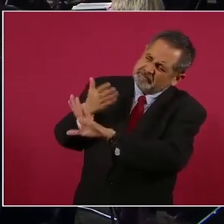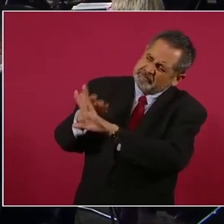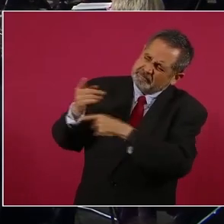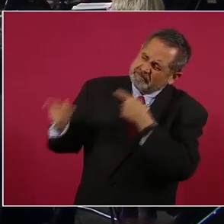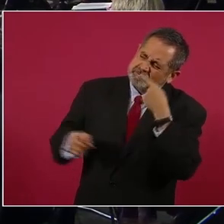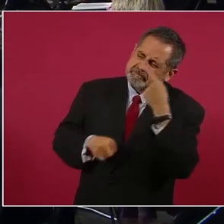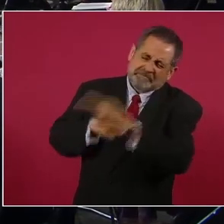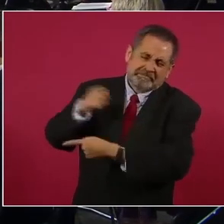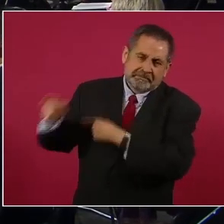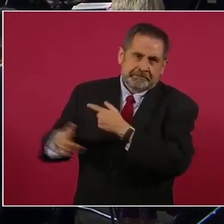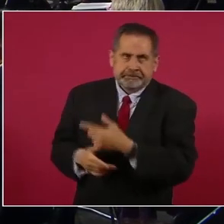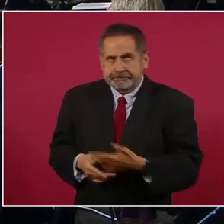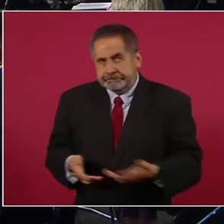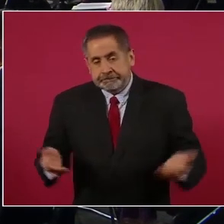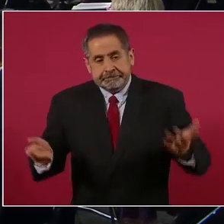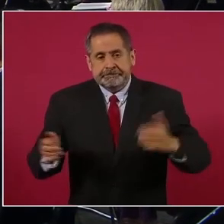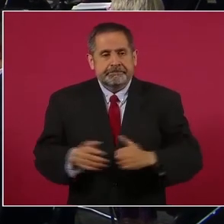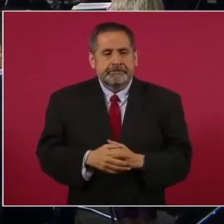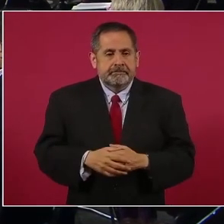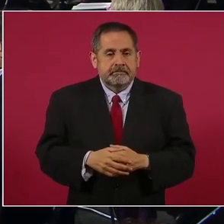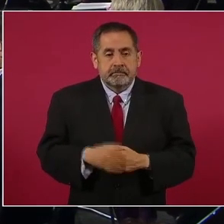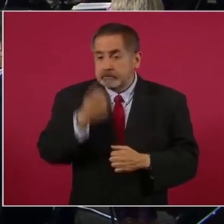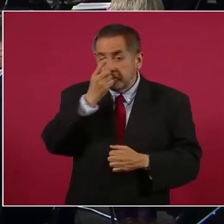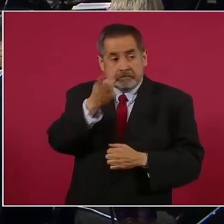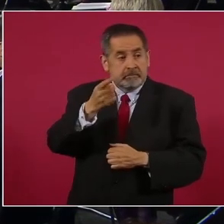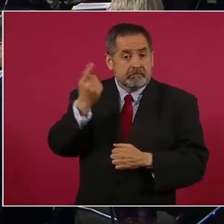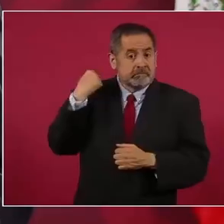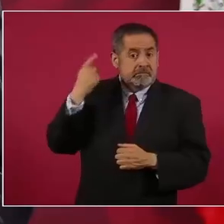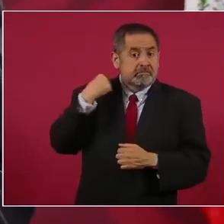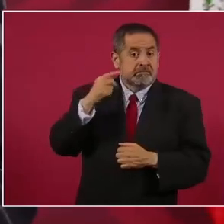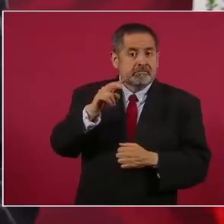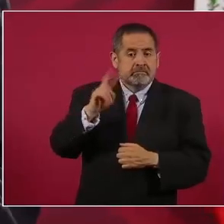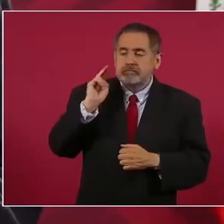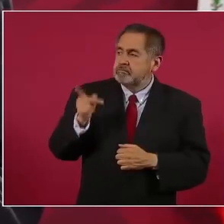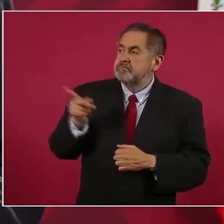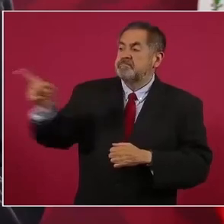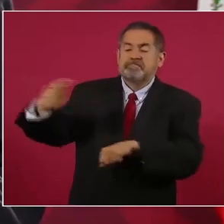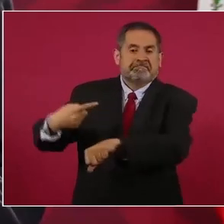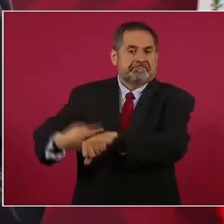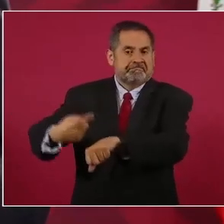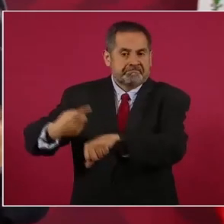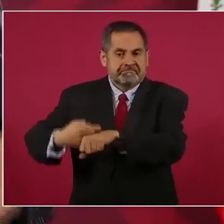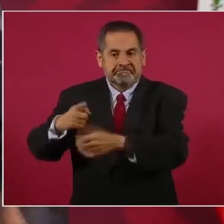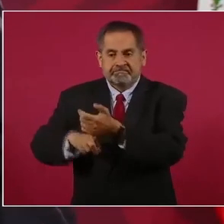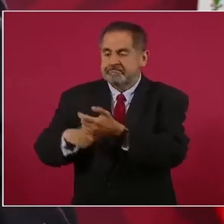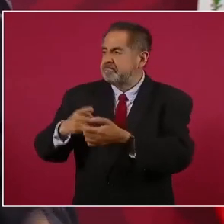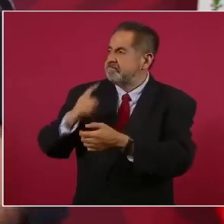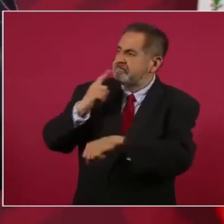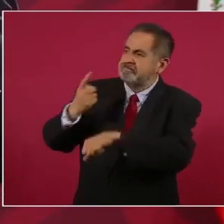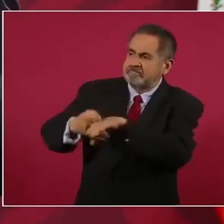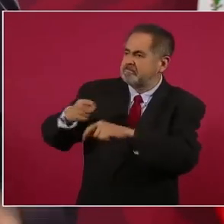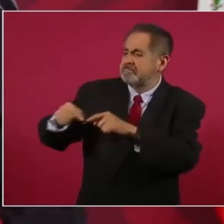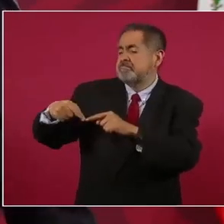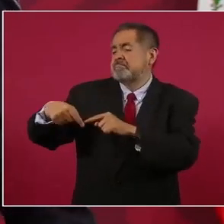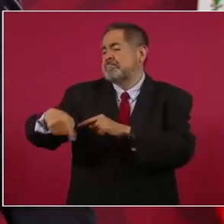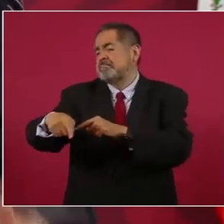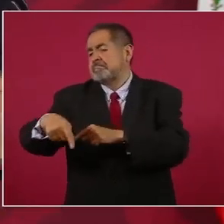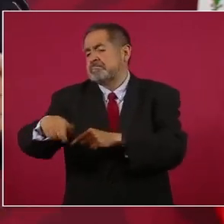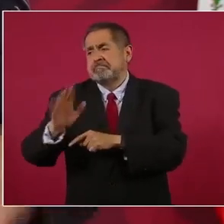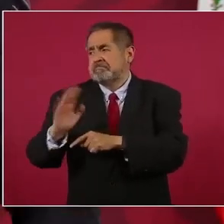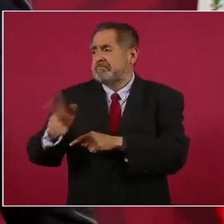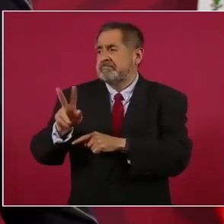de que estaba yo enfermo, de que ya estaba yo a punto